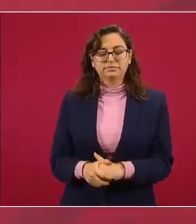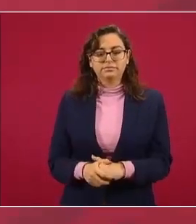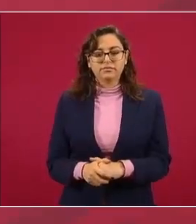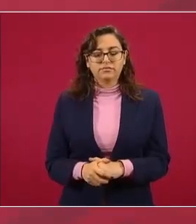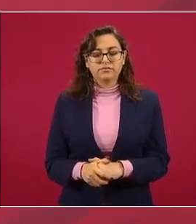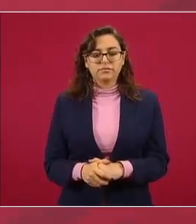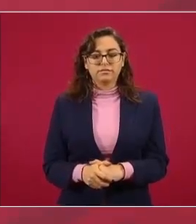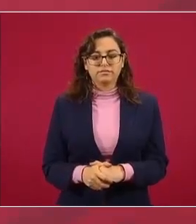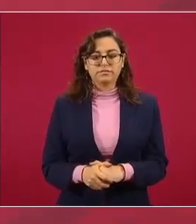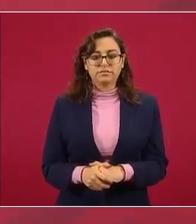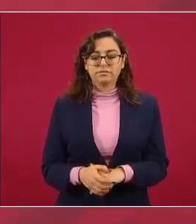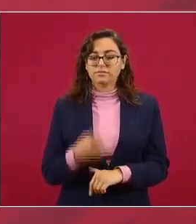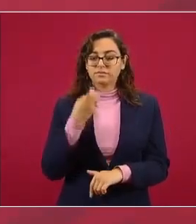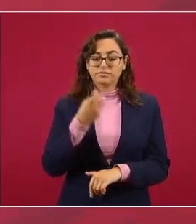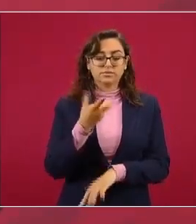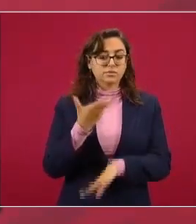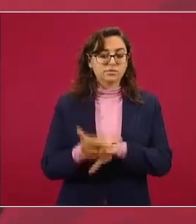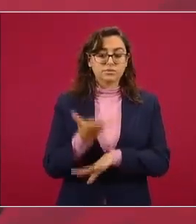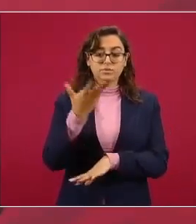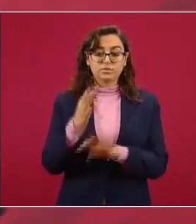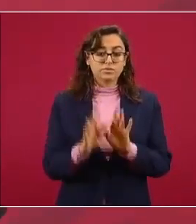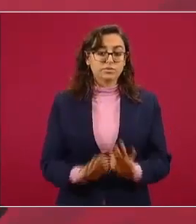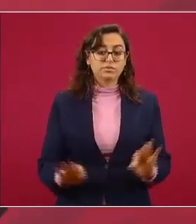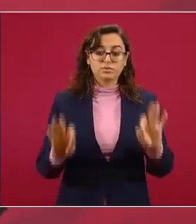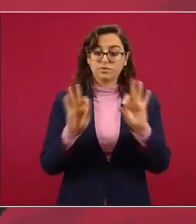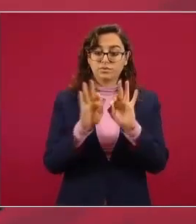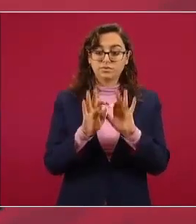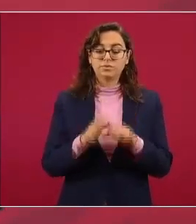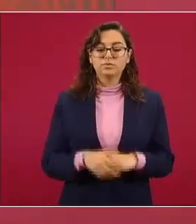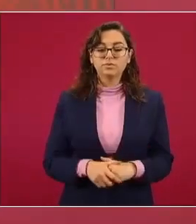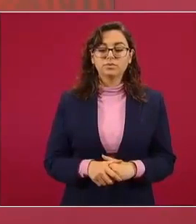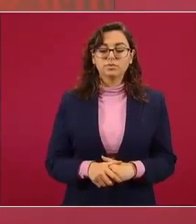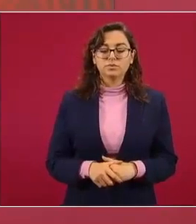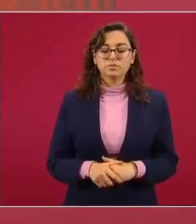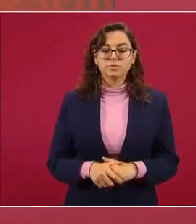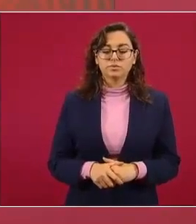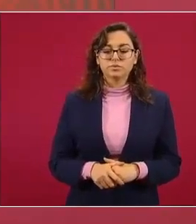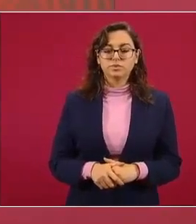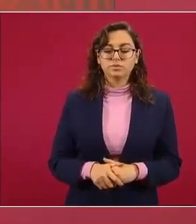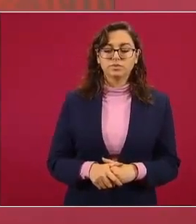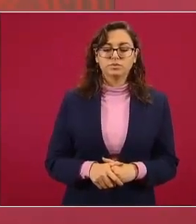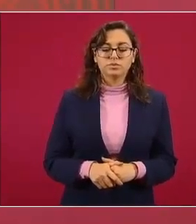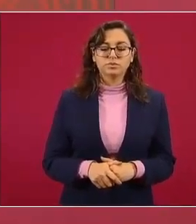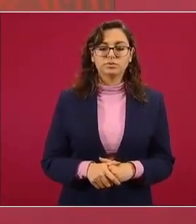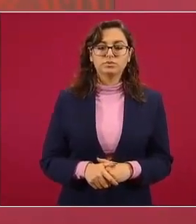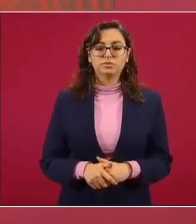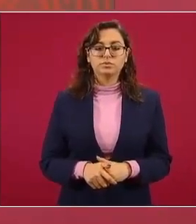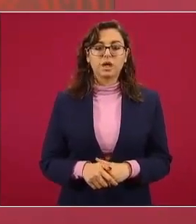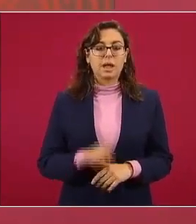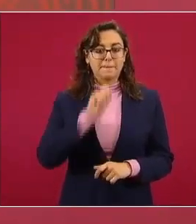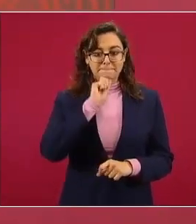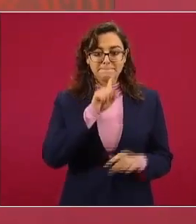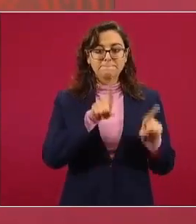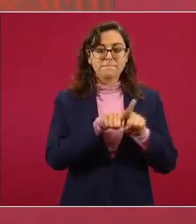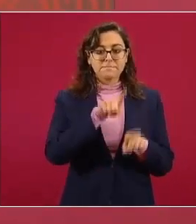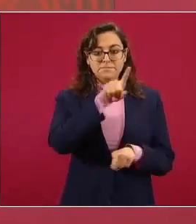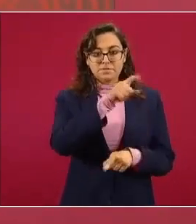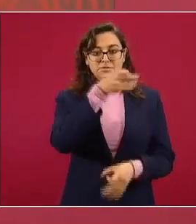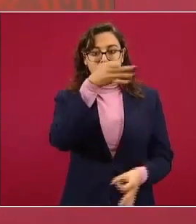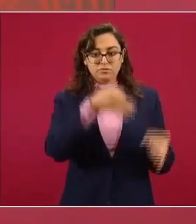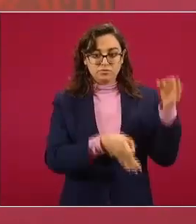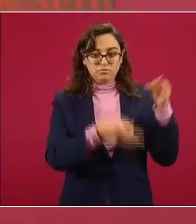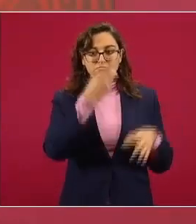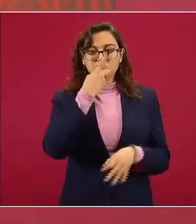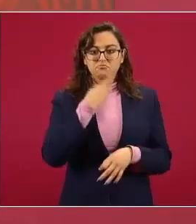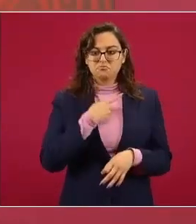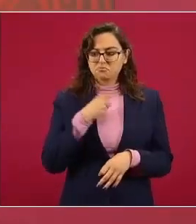ese es un principio fundamental ahora también me lo dijo y me lo hizo saber el fiscal tenemos confianza en las